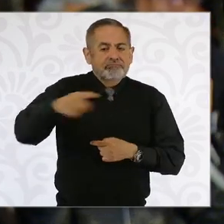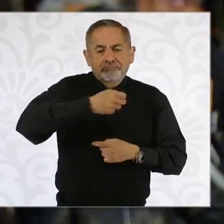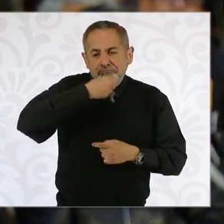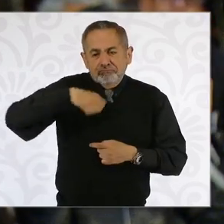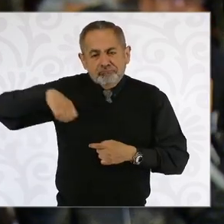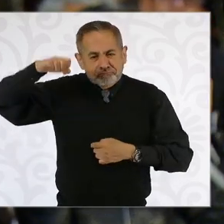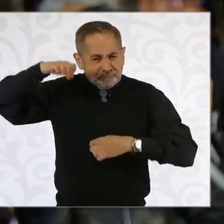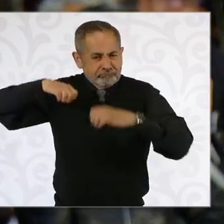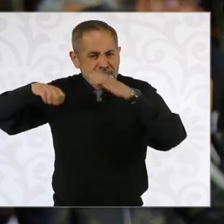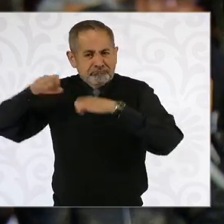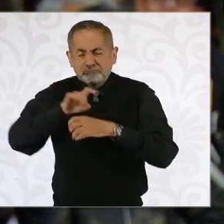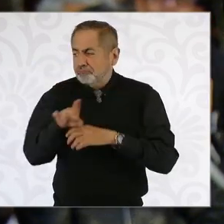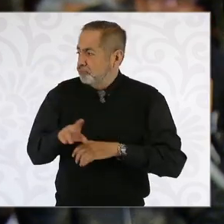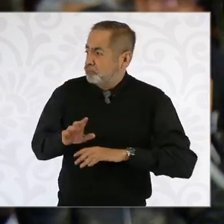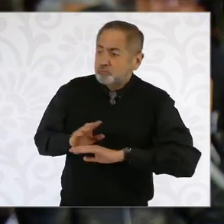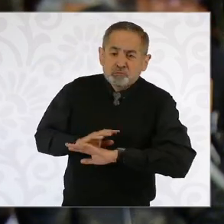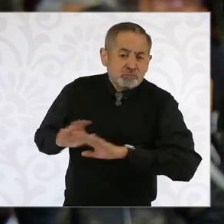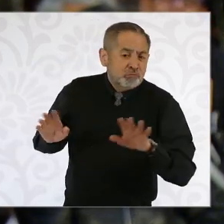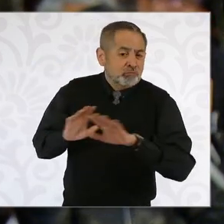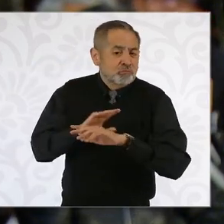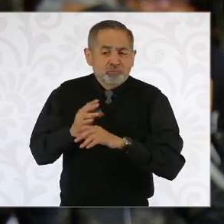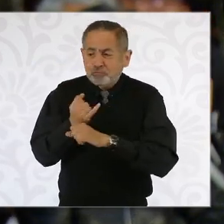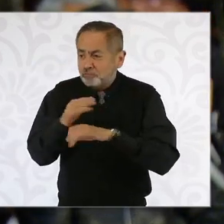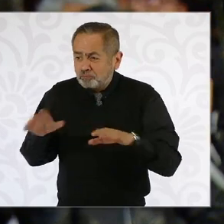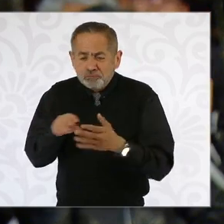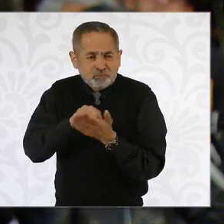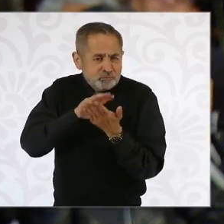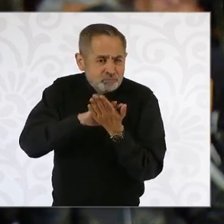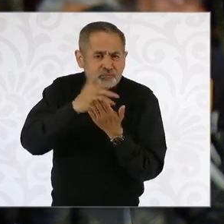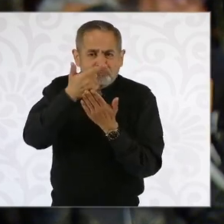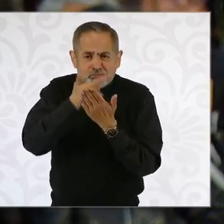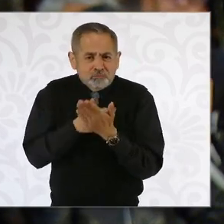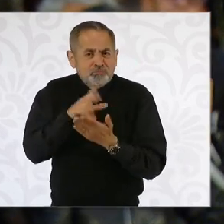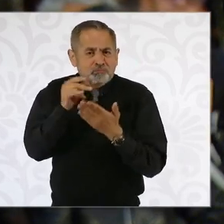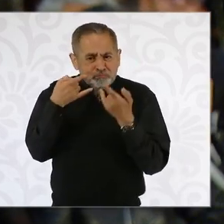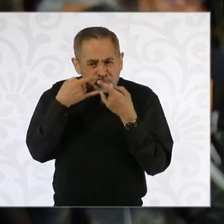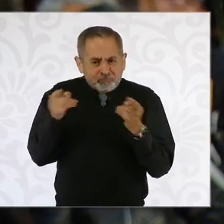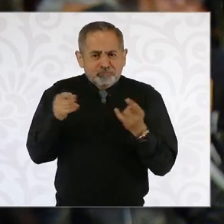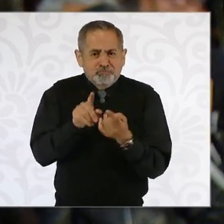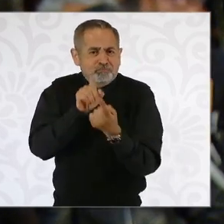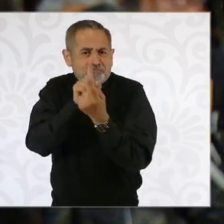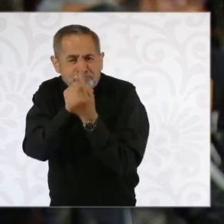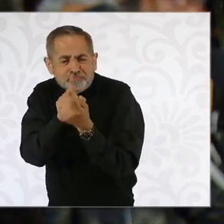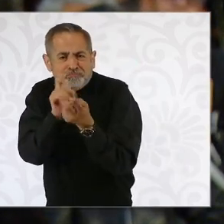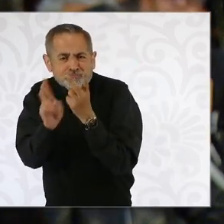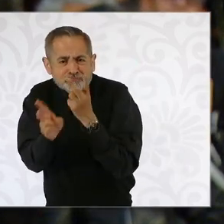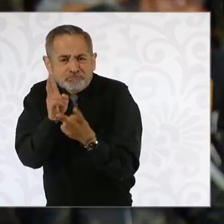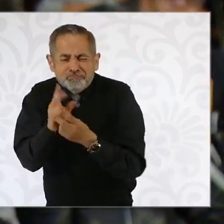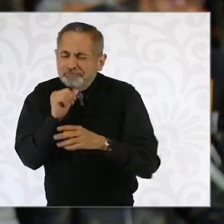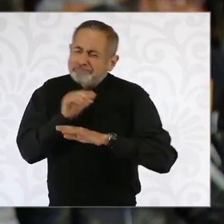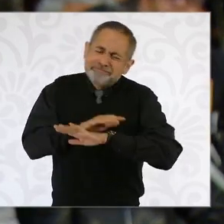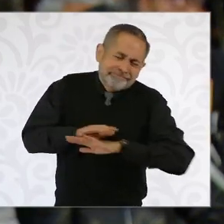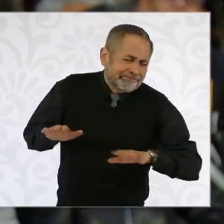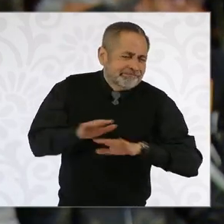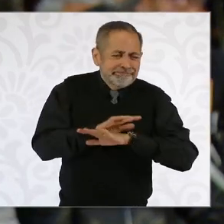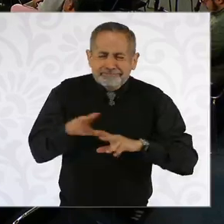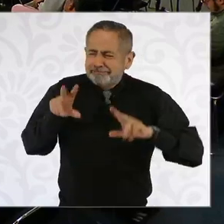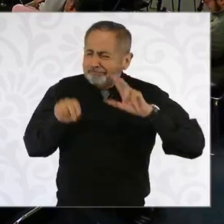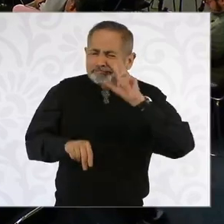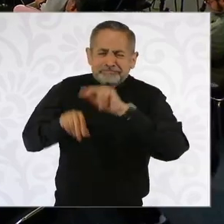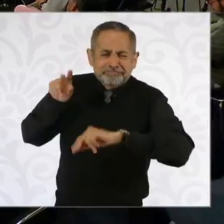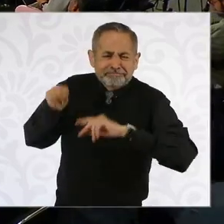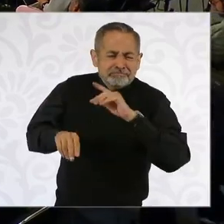diciéndoles que no den su información y que no le abran la puerta a los que los van a censar,